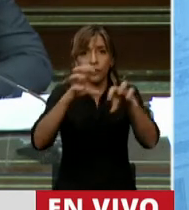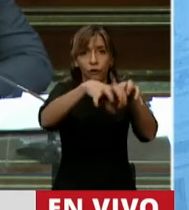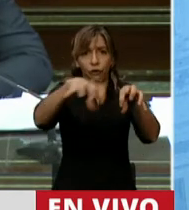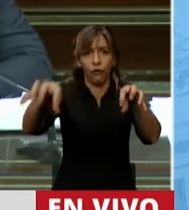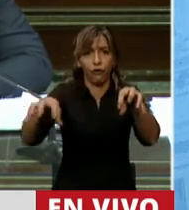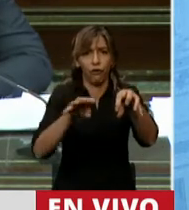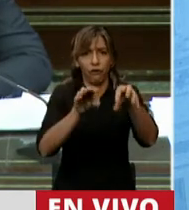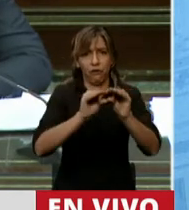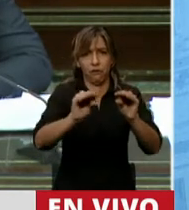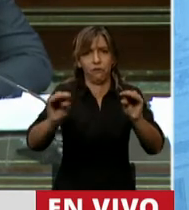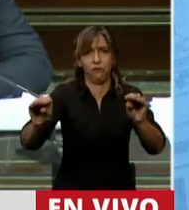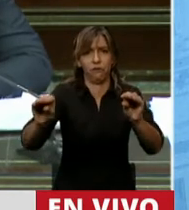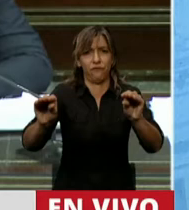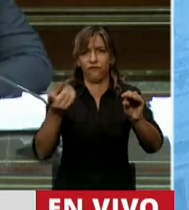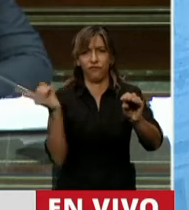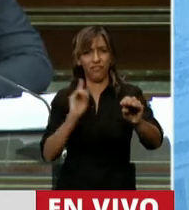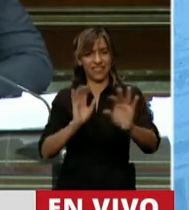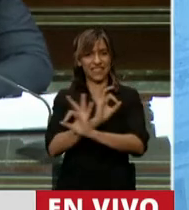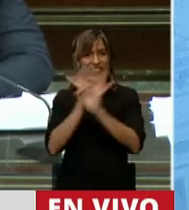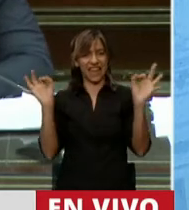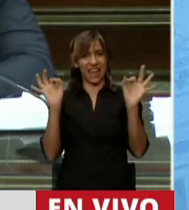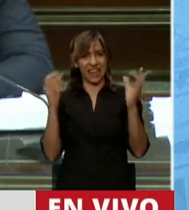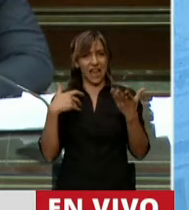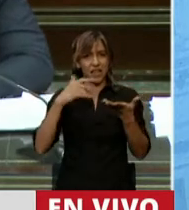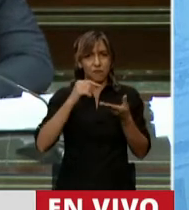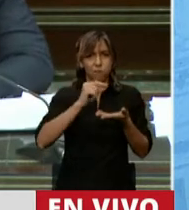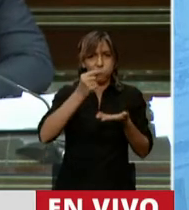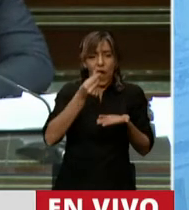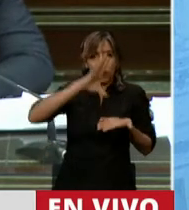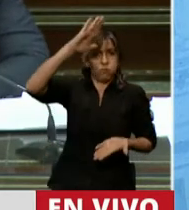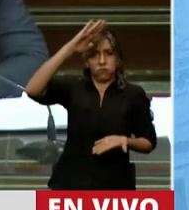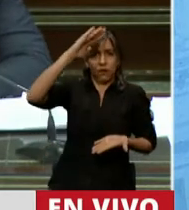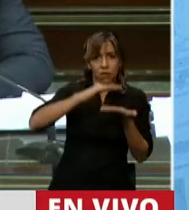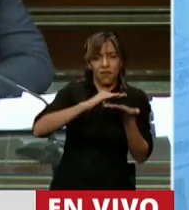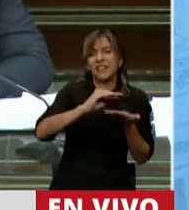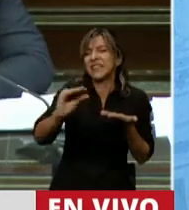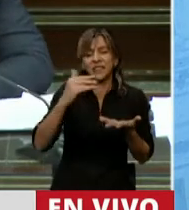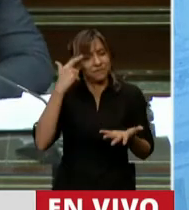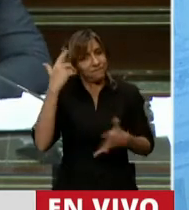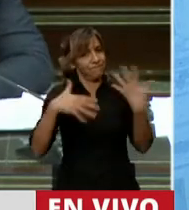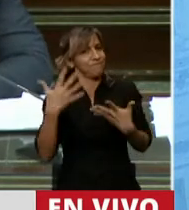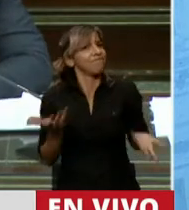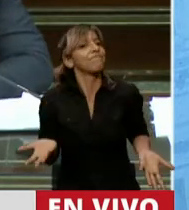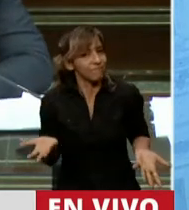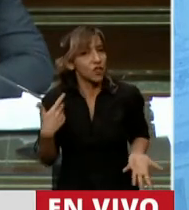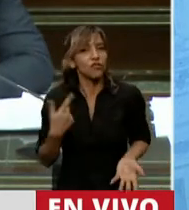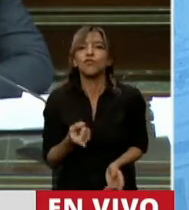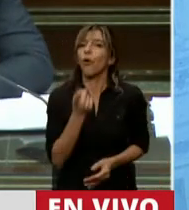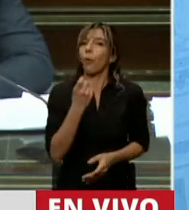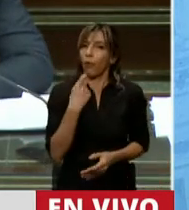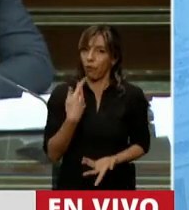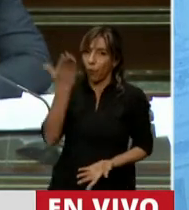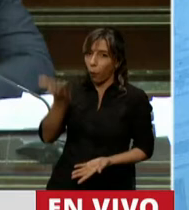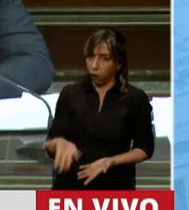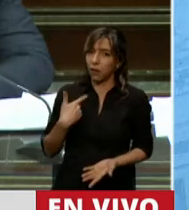Es grave. Y estoy viendo que por su discurso, por su manera de actuar, que evidentemente tiene una conciencia sobre